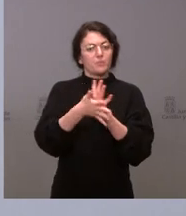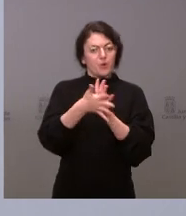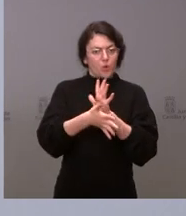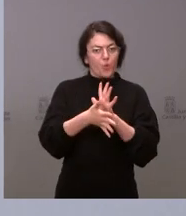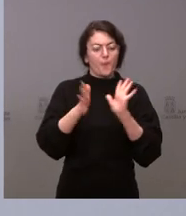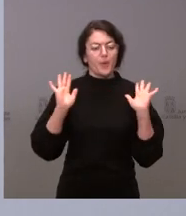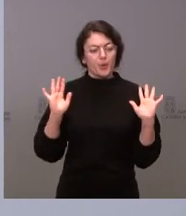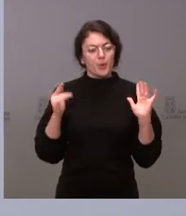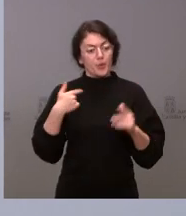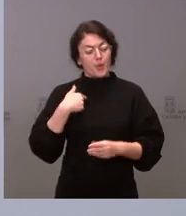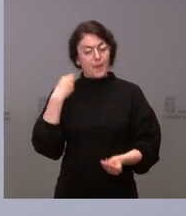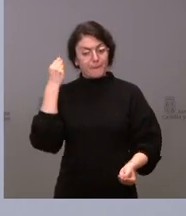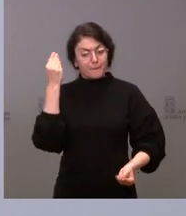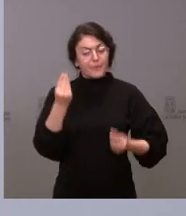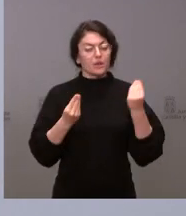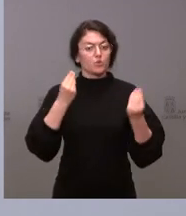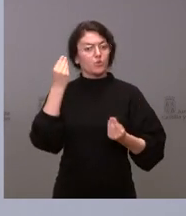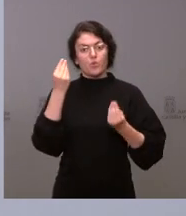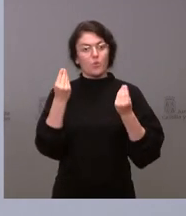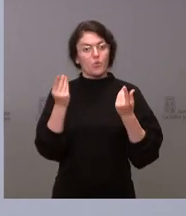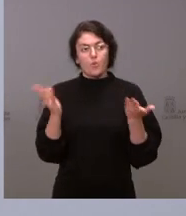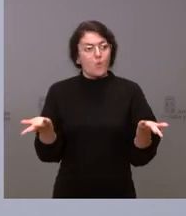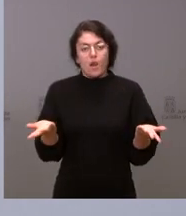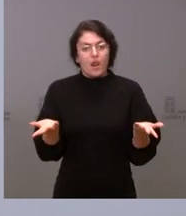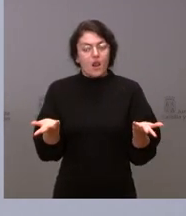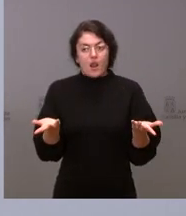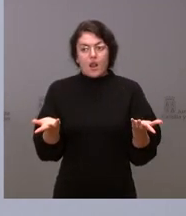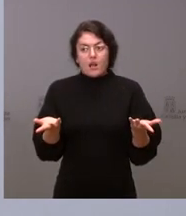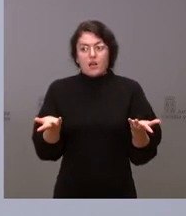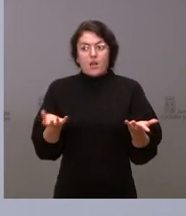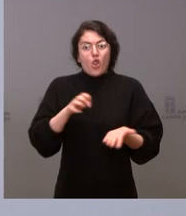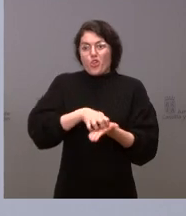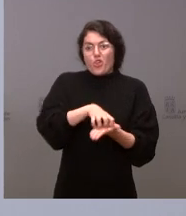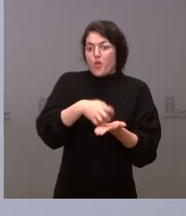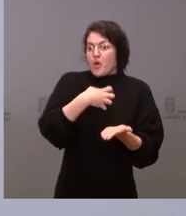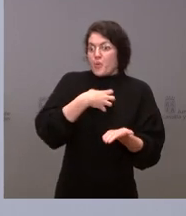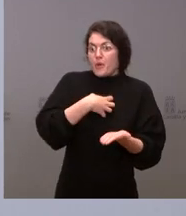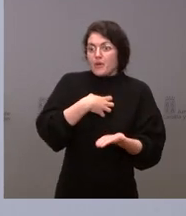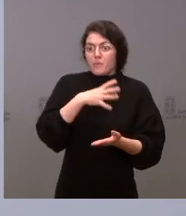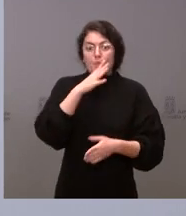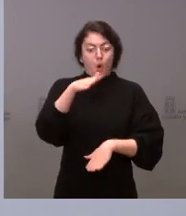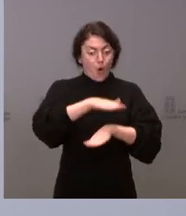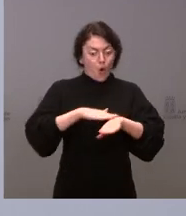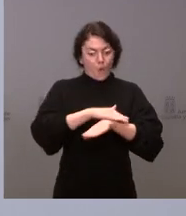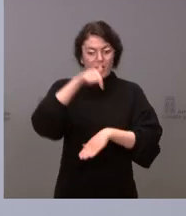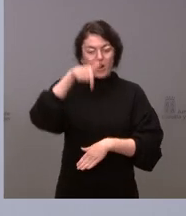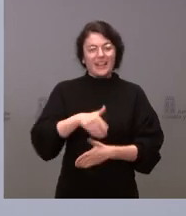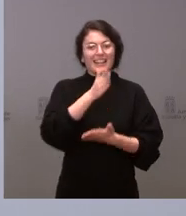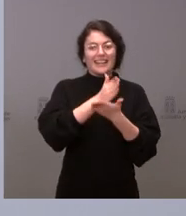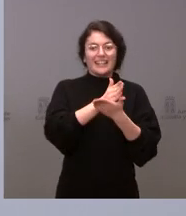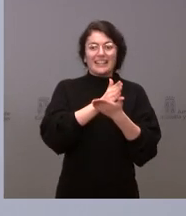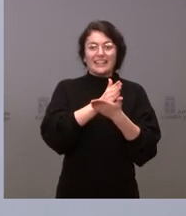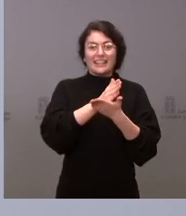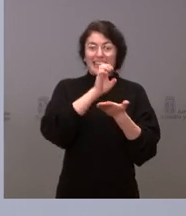pero yo creo que no ha lugar. tenemos el Gobierno de Castilla y León en estos